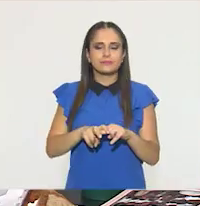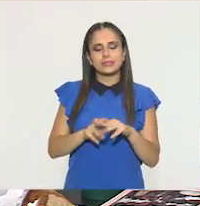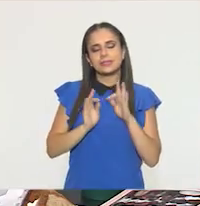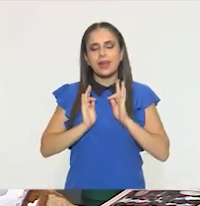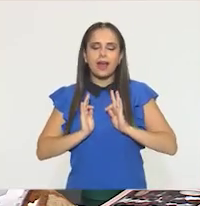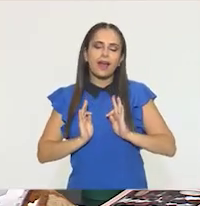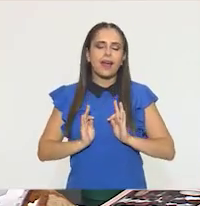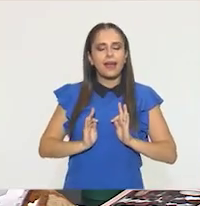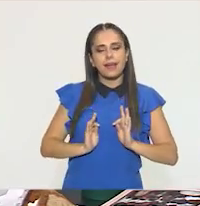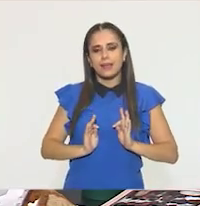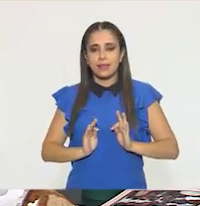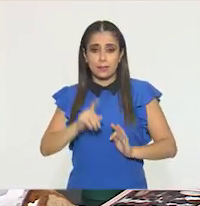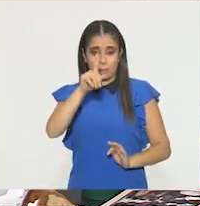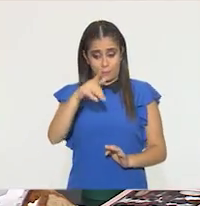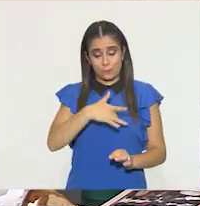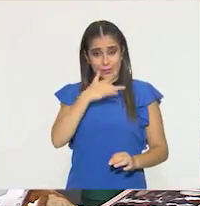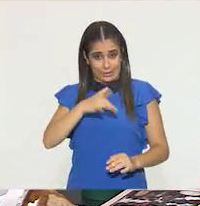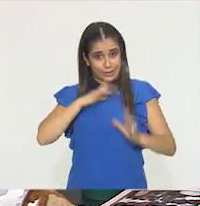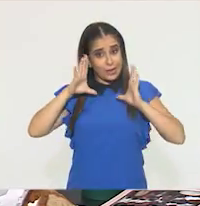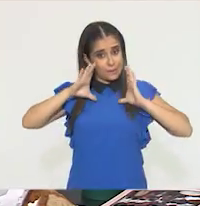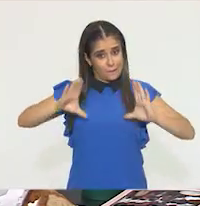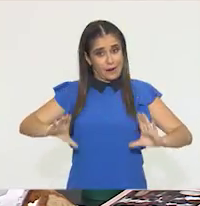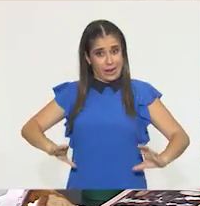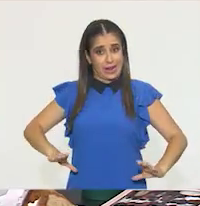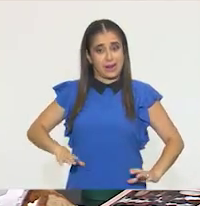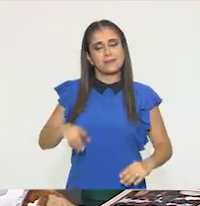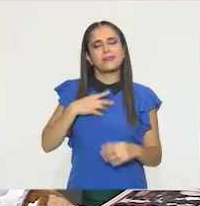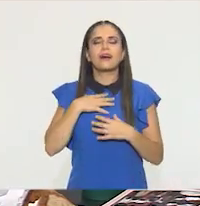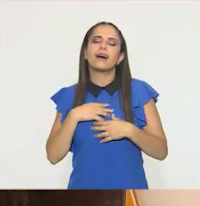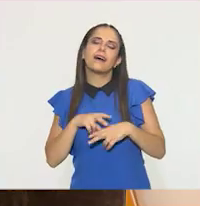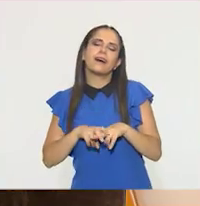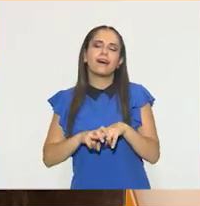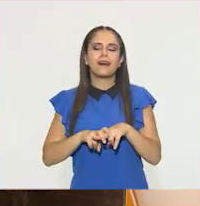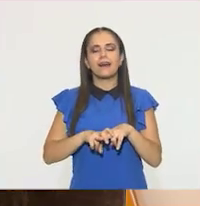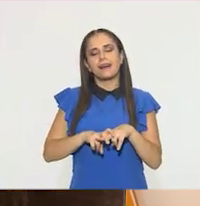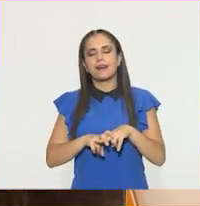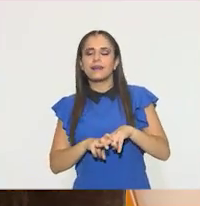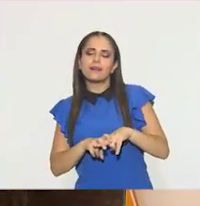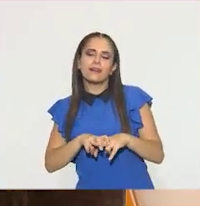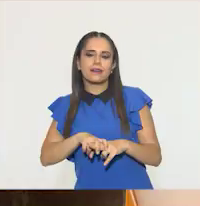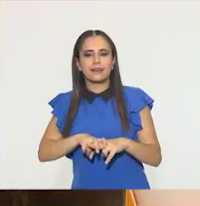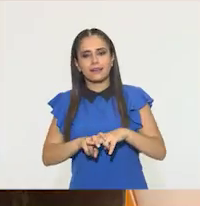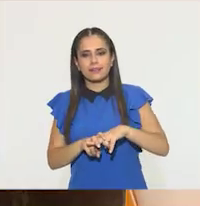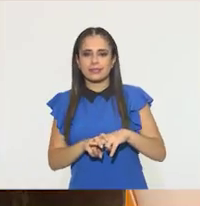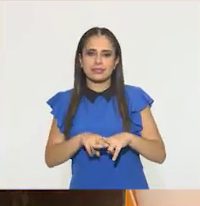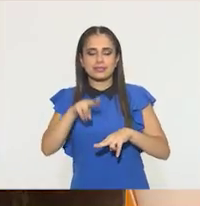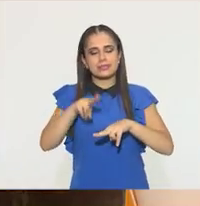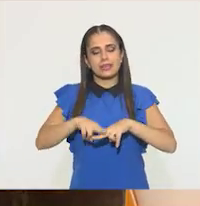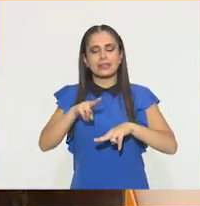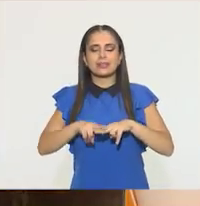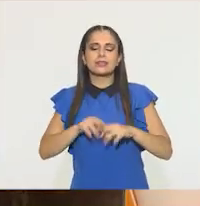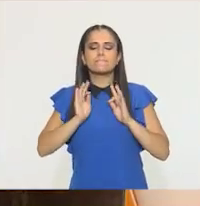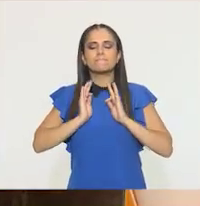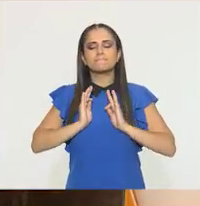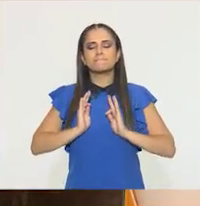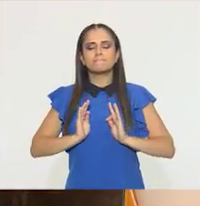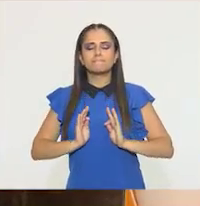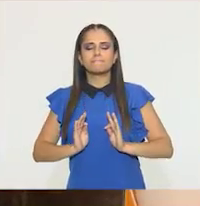Bien. ¿Sienten ese peso de su cuerpo? Sí. La forma que toma el sillón o el lugar donde estén sentados,